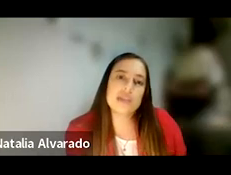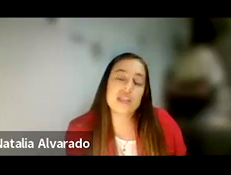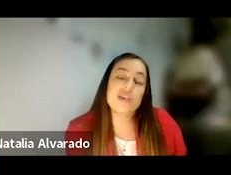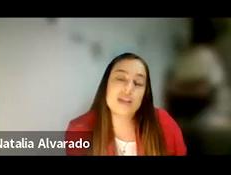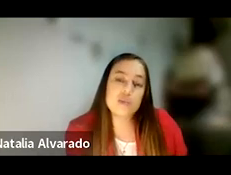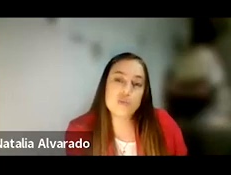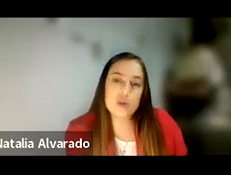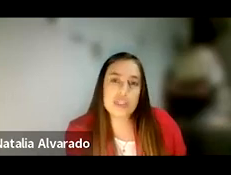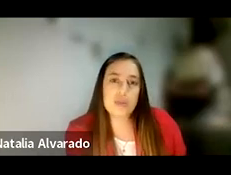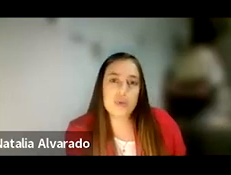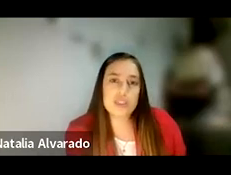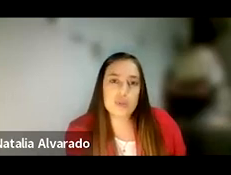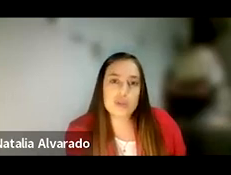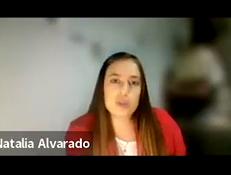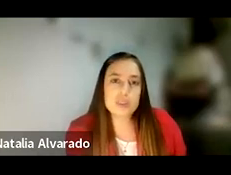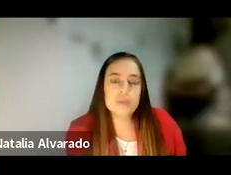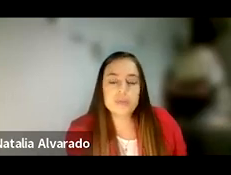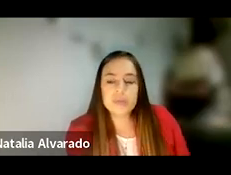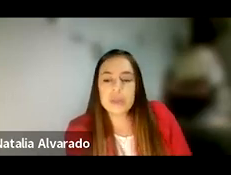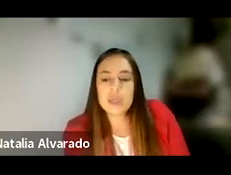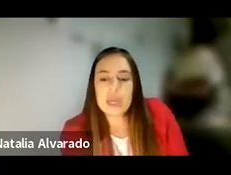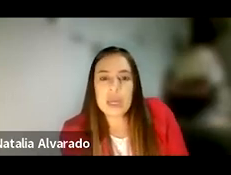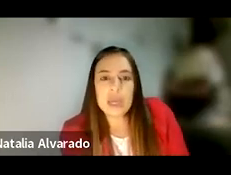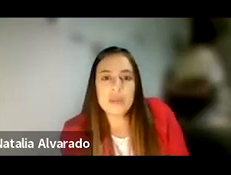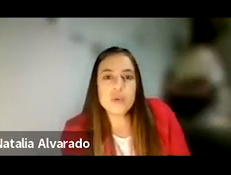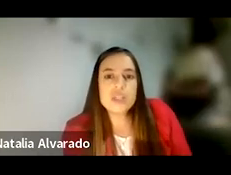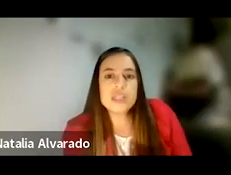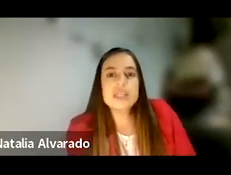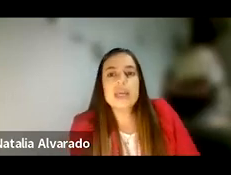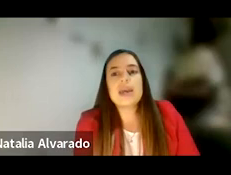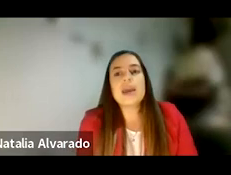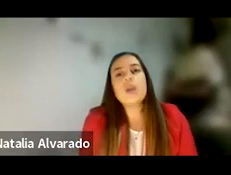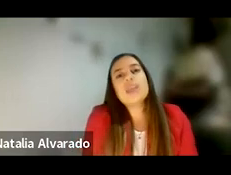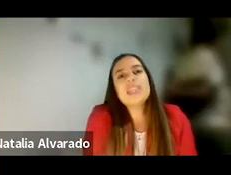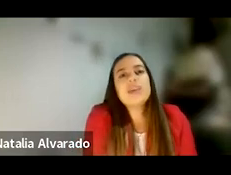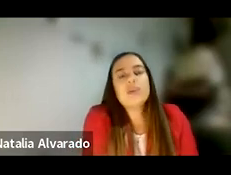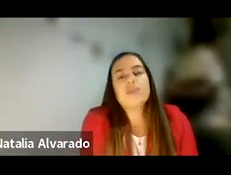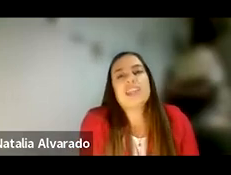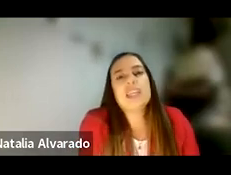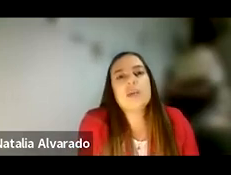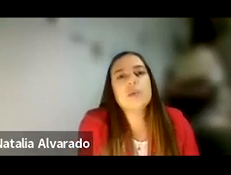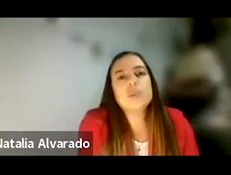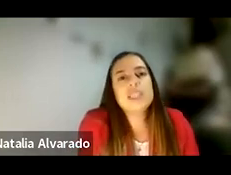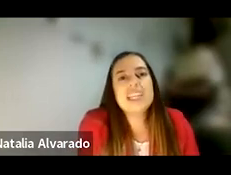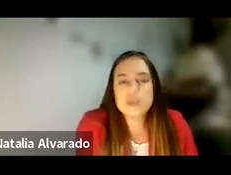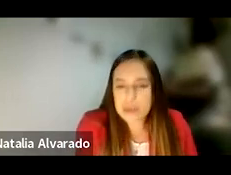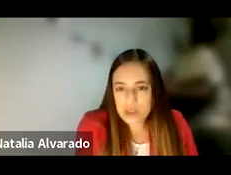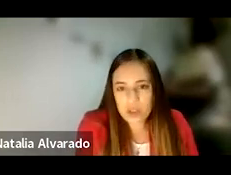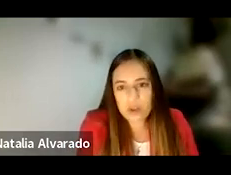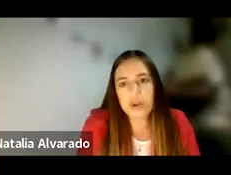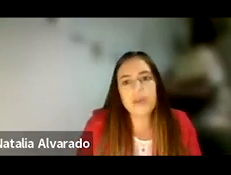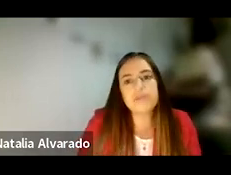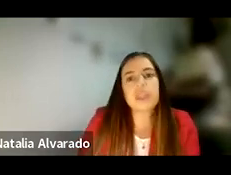quienes más atravesamos por este tipo de situaciones. Entonces, el objetivo que tenemos del